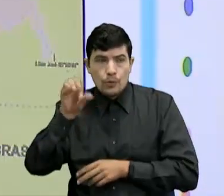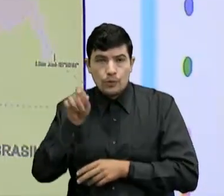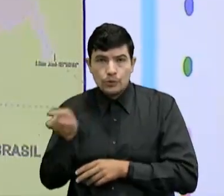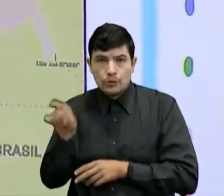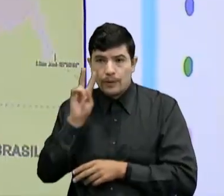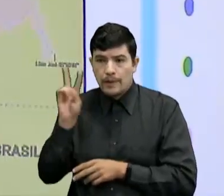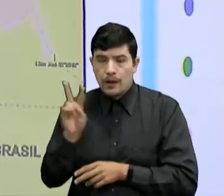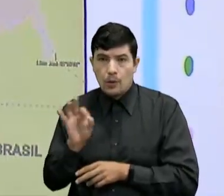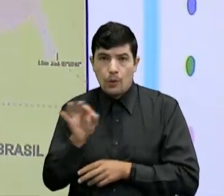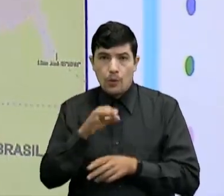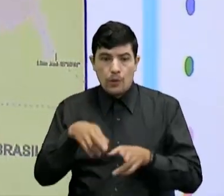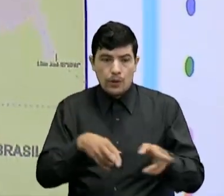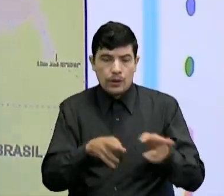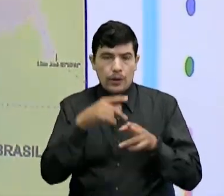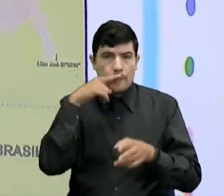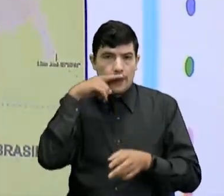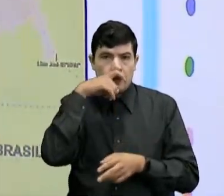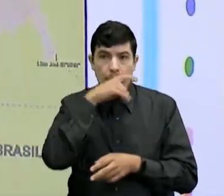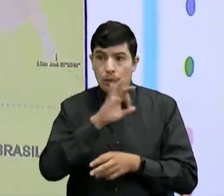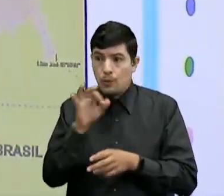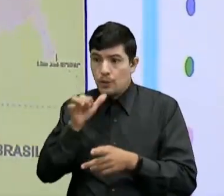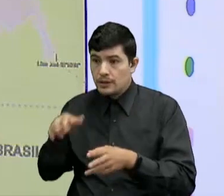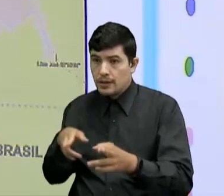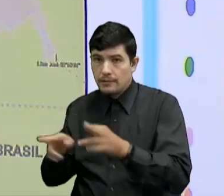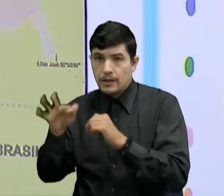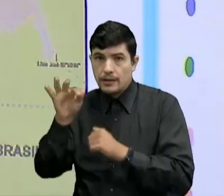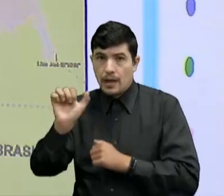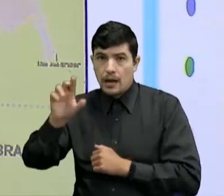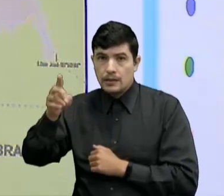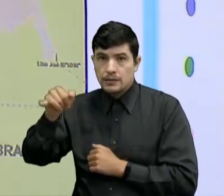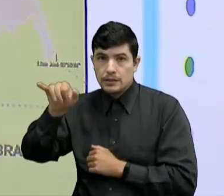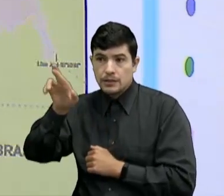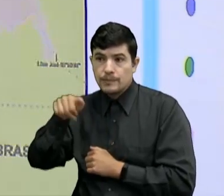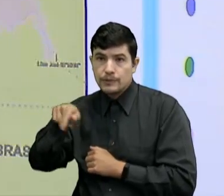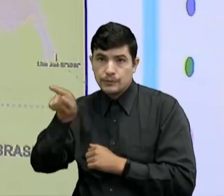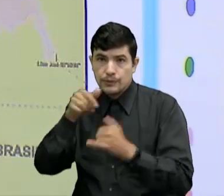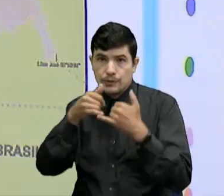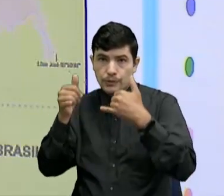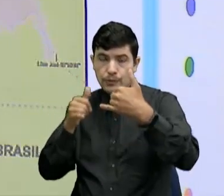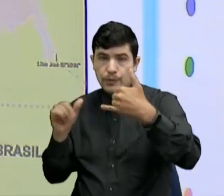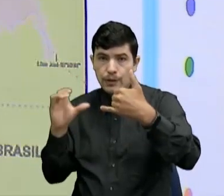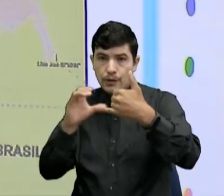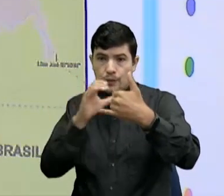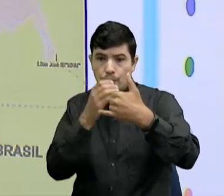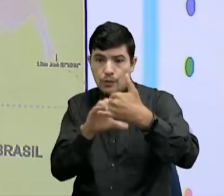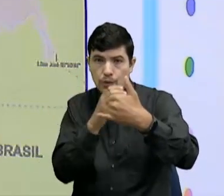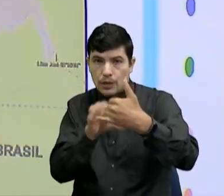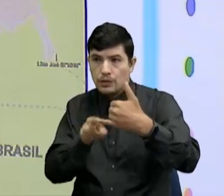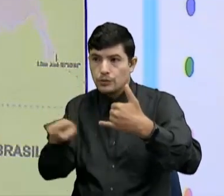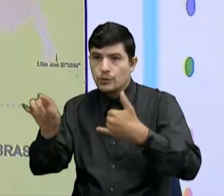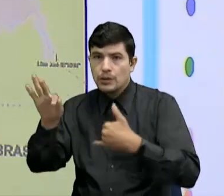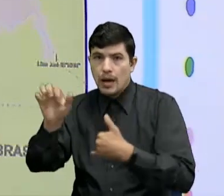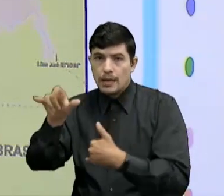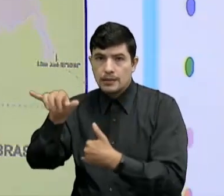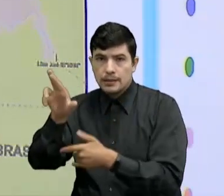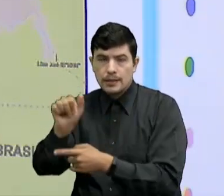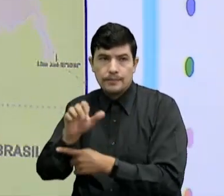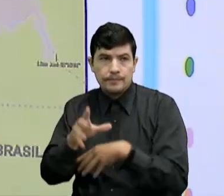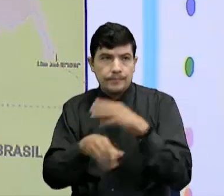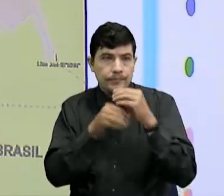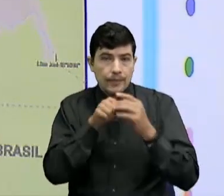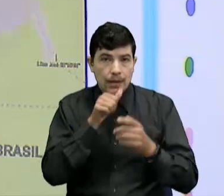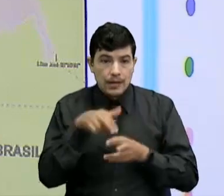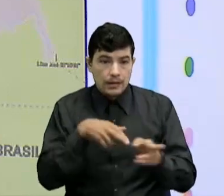Amazonas El río Táchira Correcto Con Cúcuta Con Cúcuta El río Mira Por acá Con Ecuador